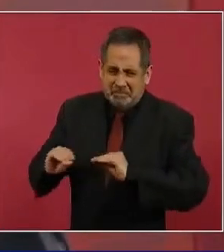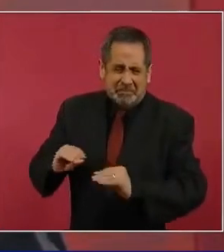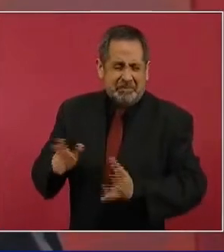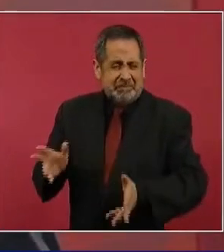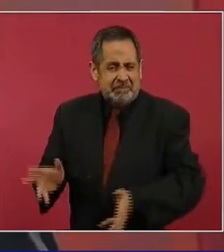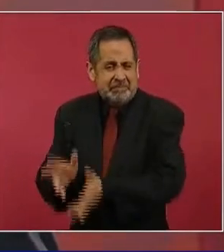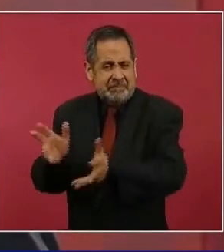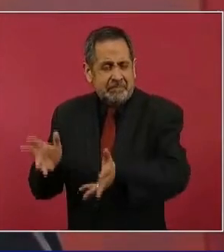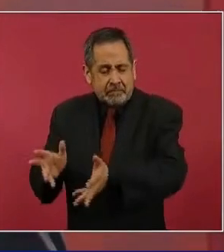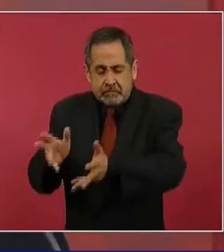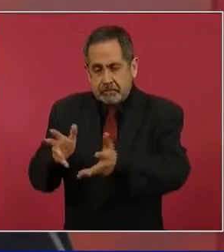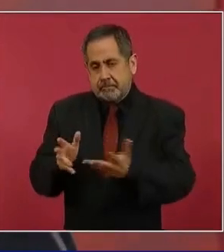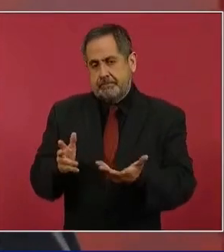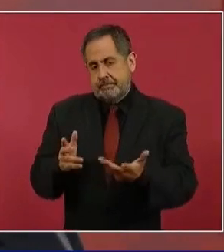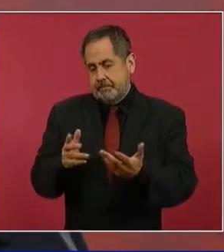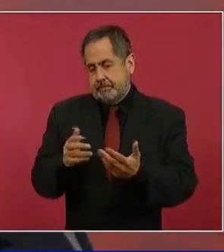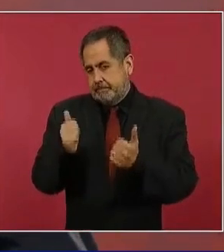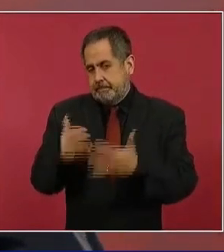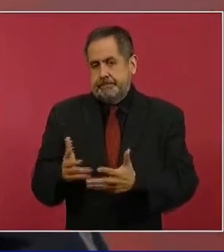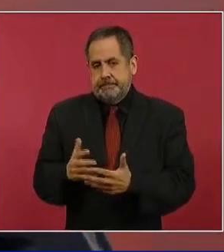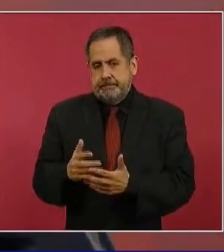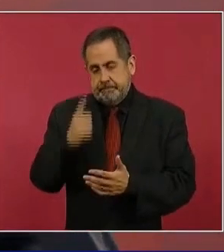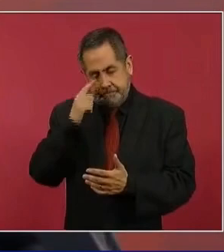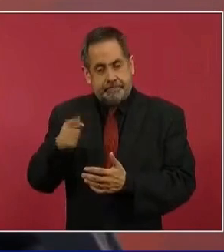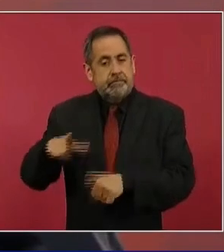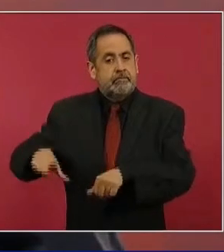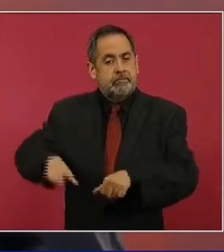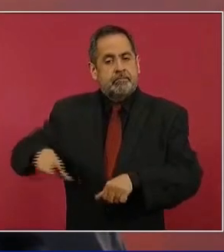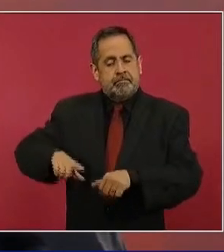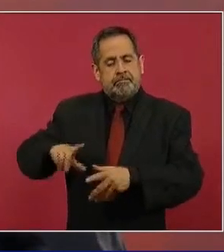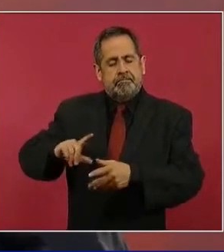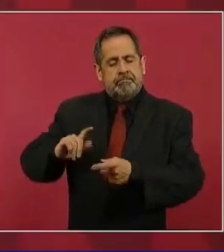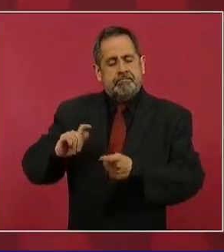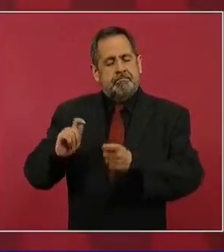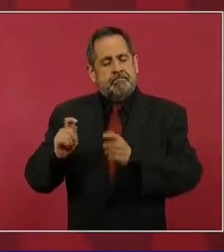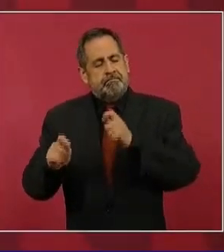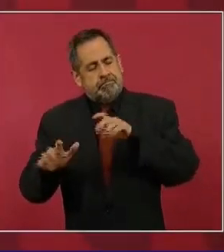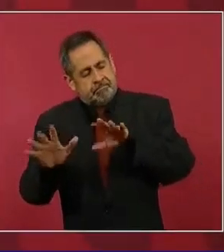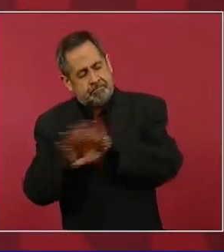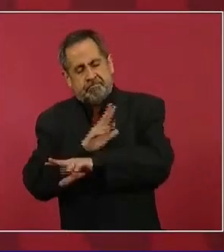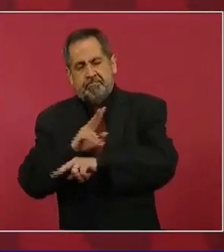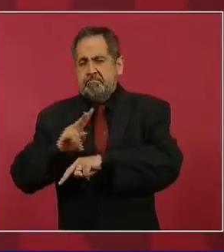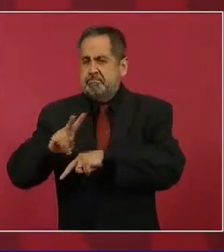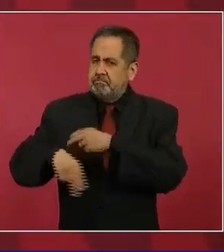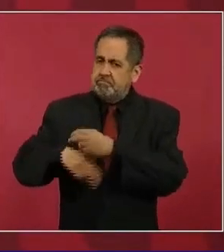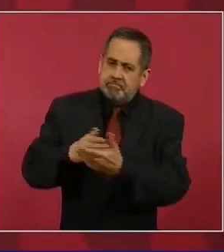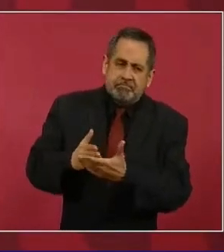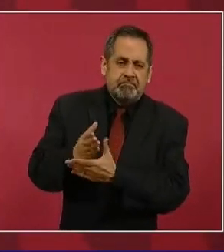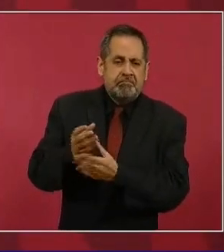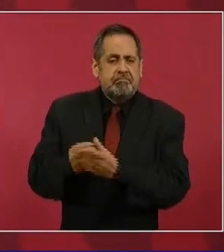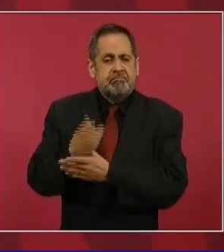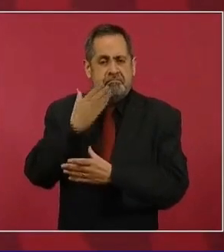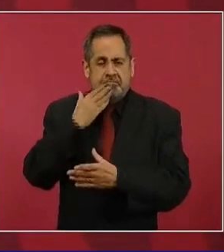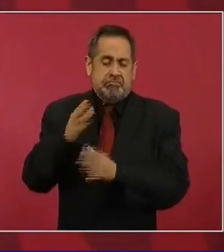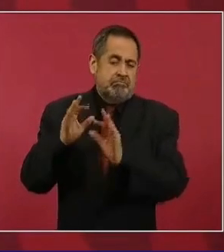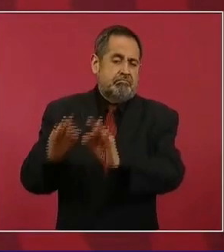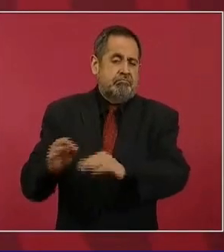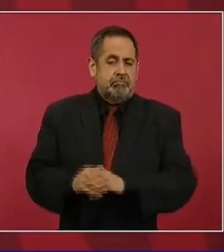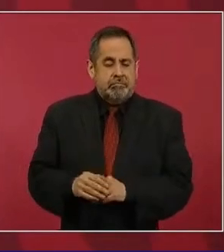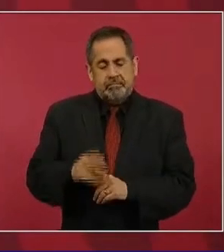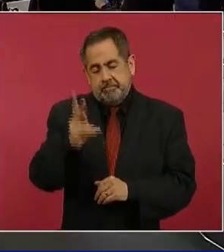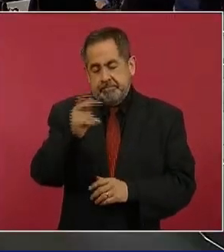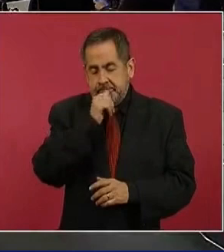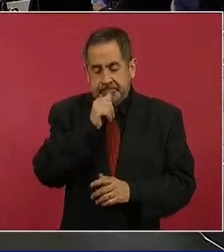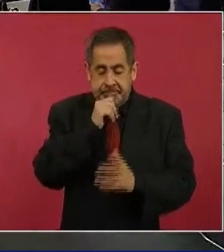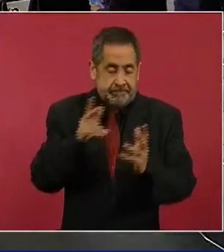para que camine. Ya empezó a caminar, pero todavía